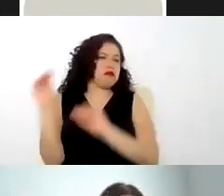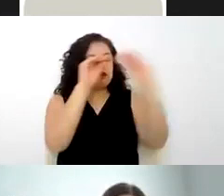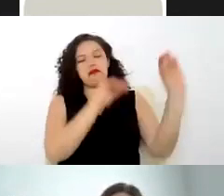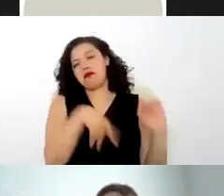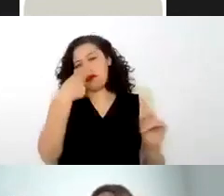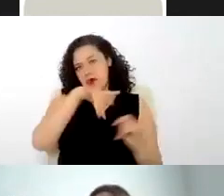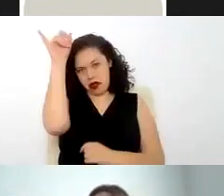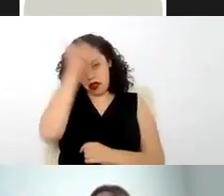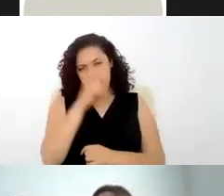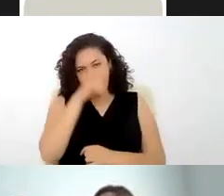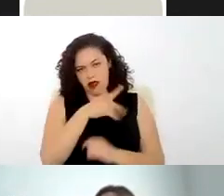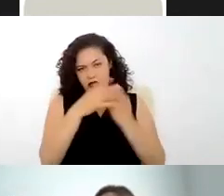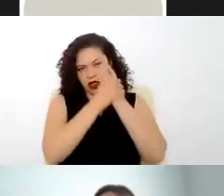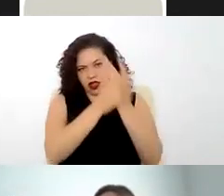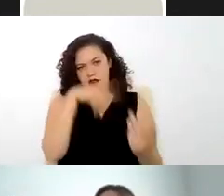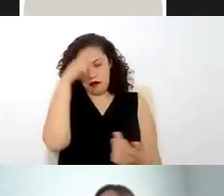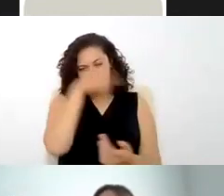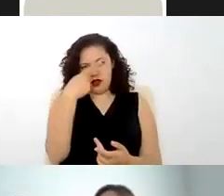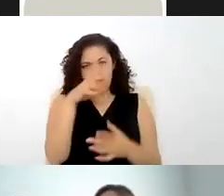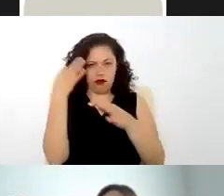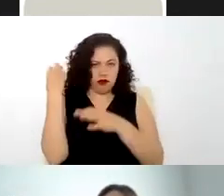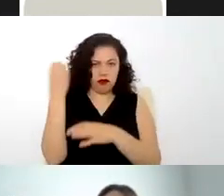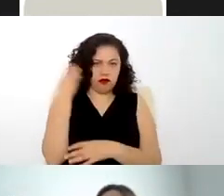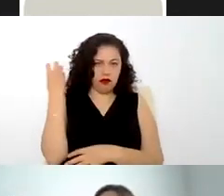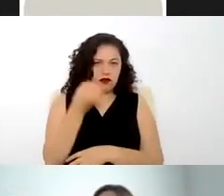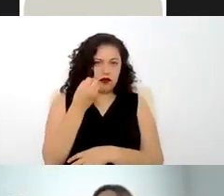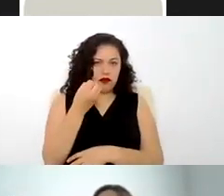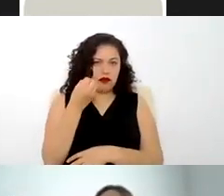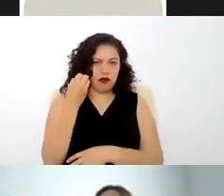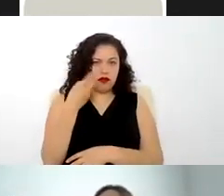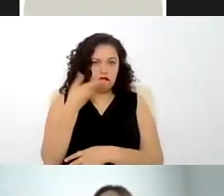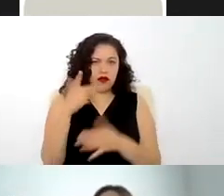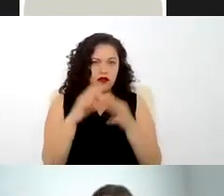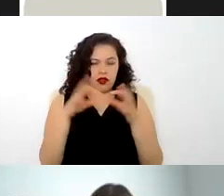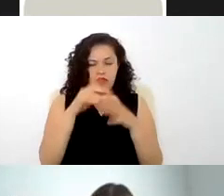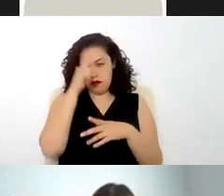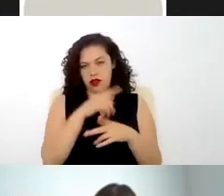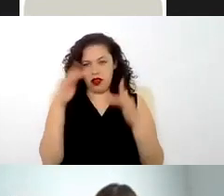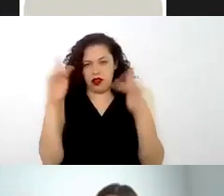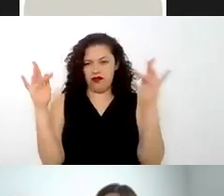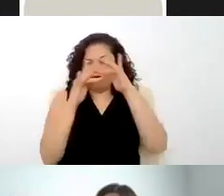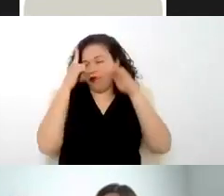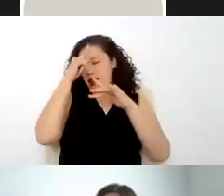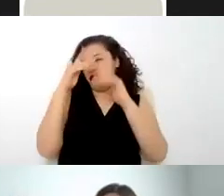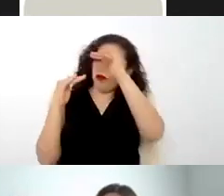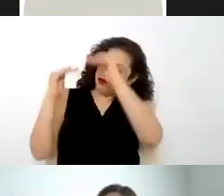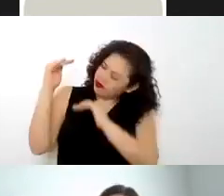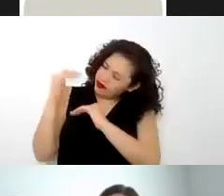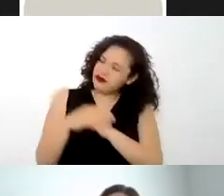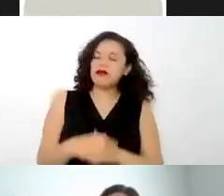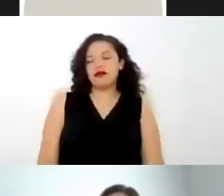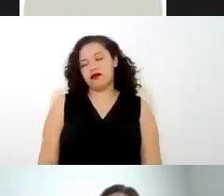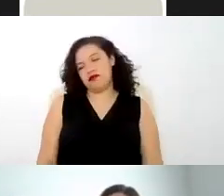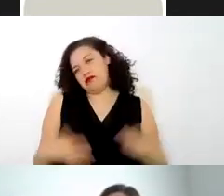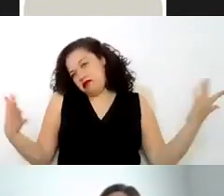mencionaba Juan al principio de la exposición una relación de subordinación y bueno pues